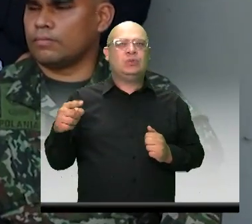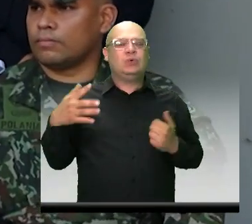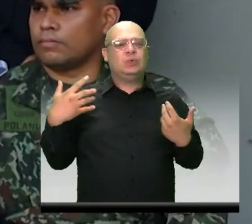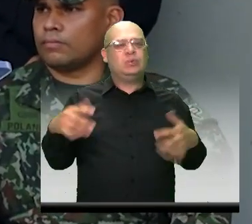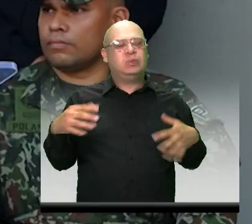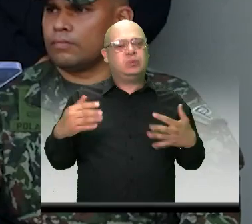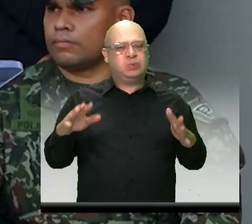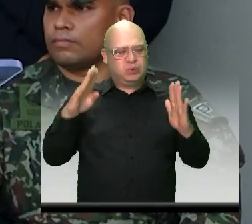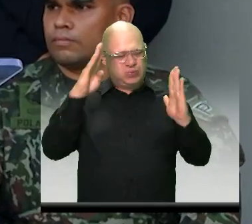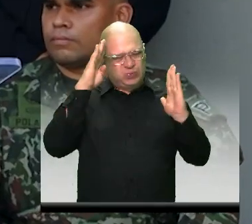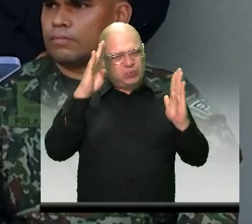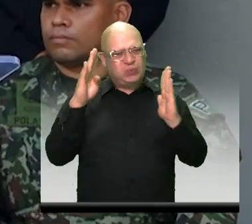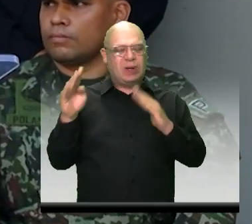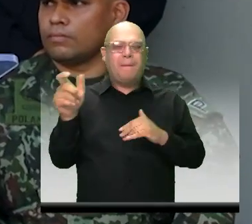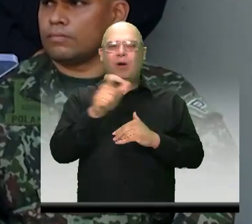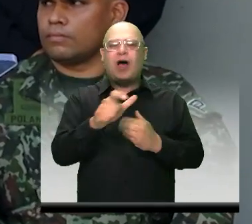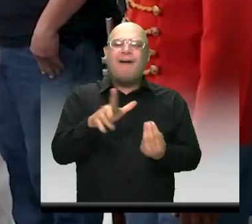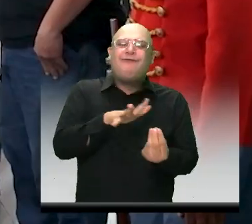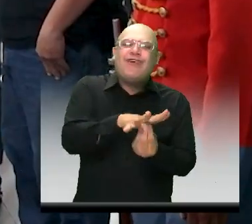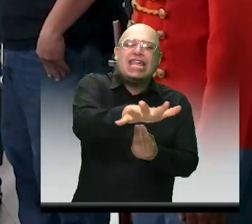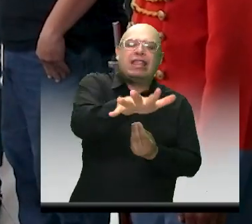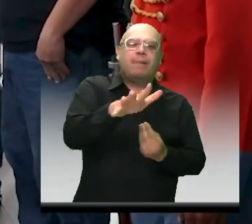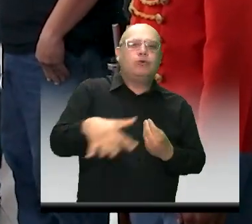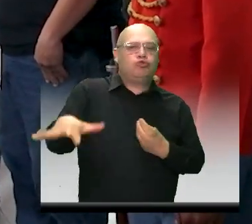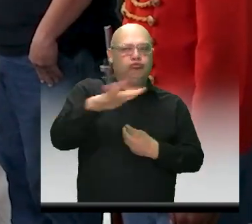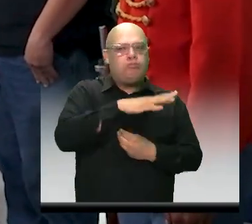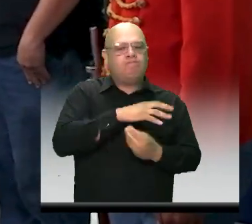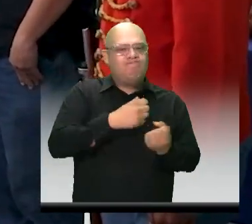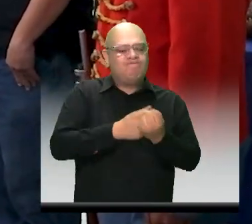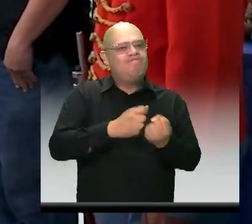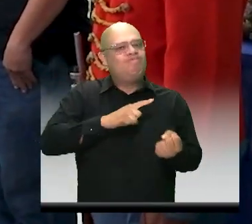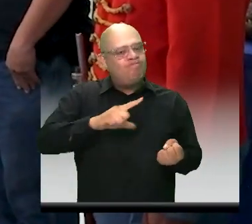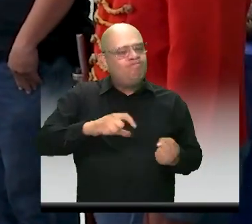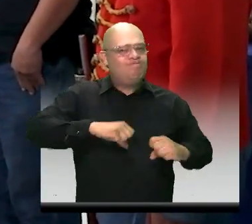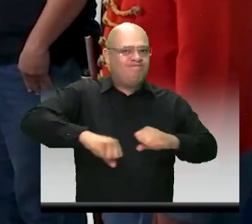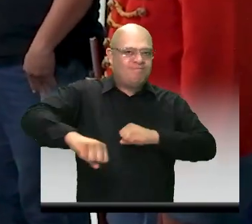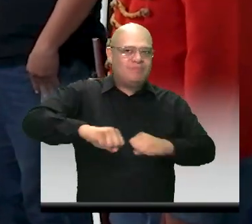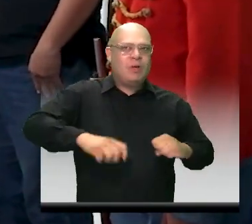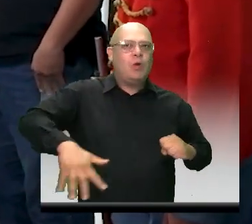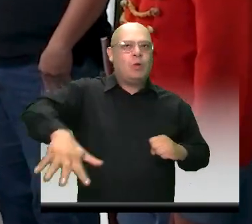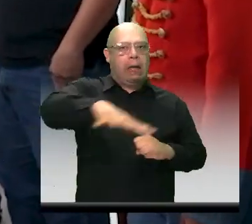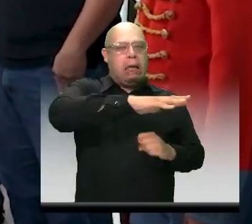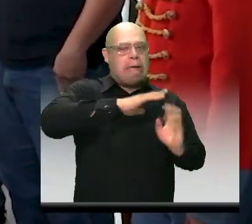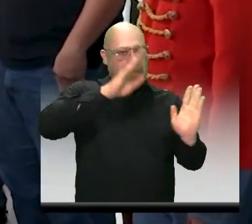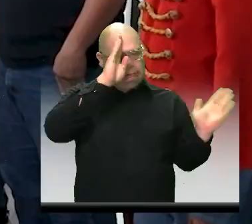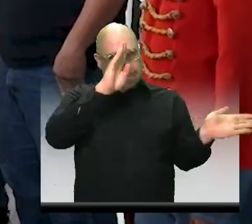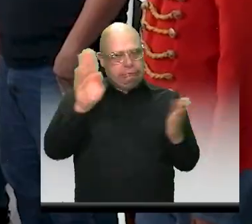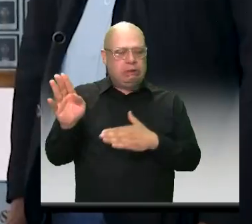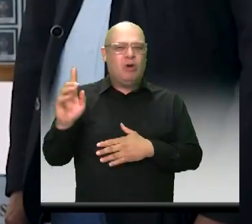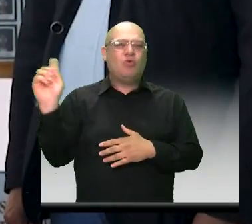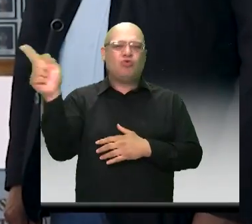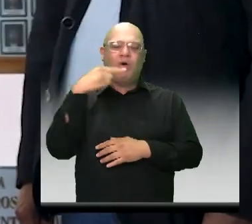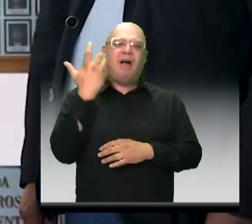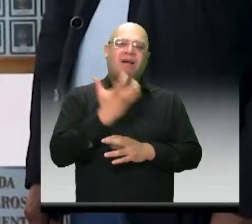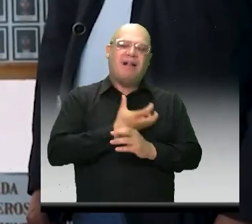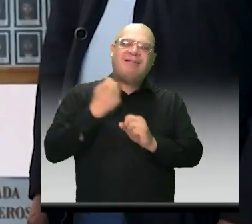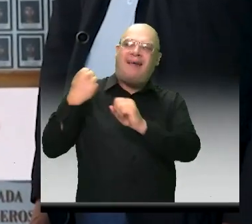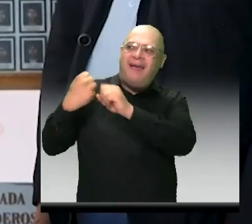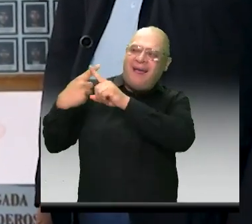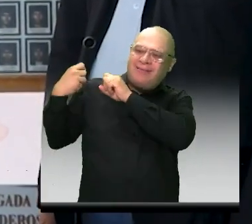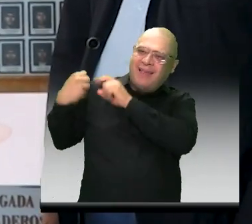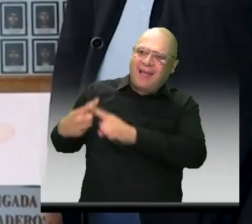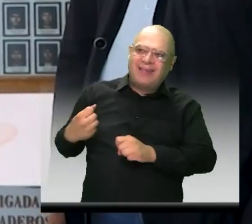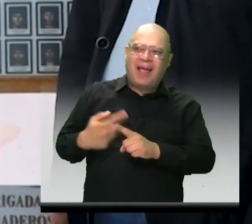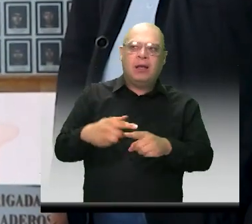a que las víctimas de Itagüí tengan una voz, que esa voz sea escuchada por todas las administraciones y que precisamente